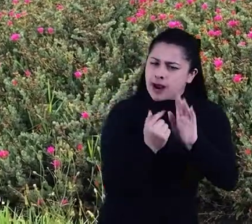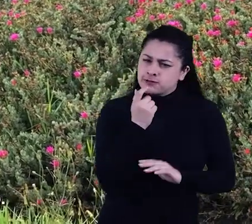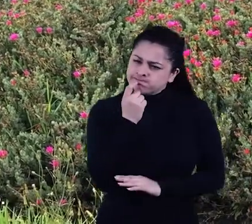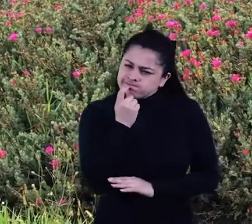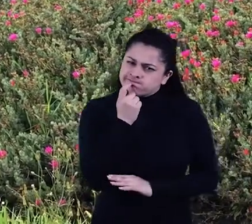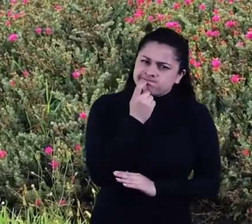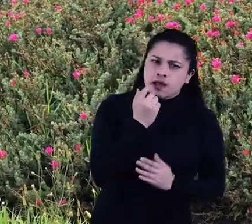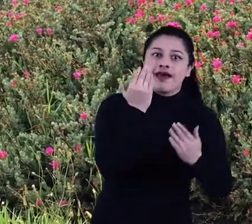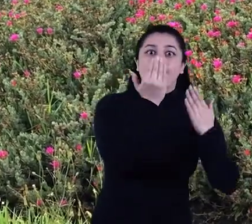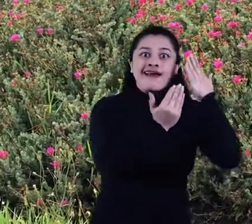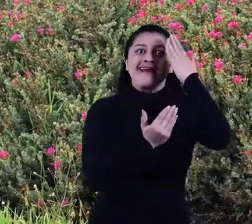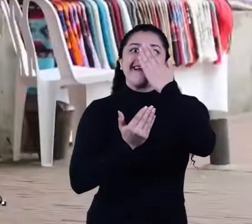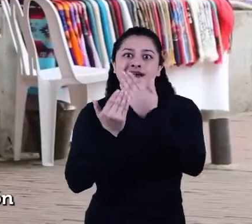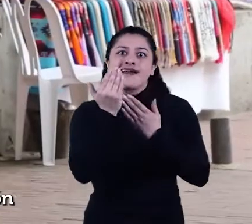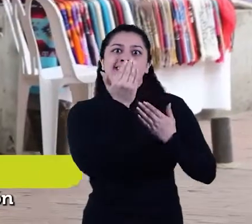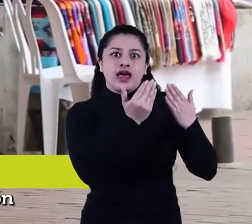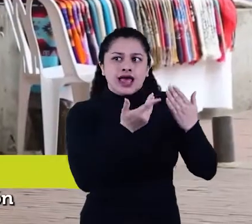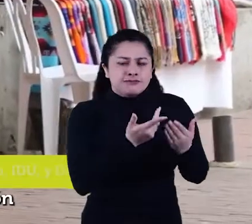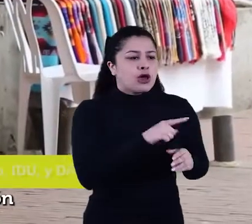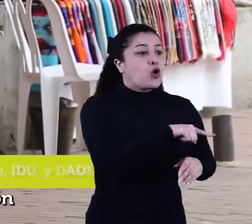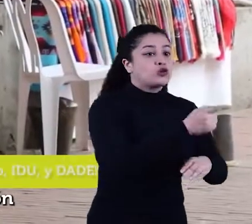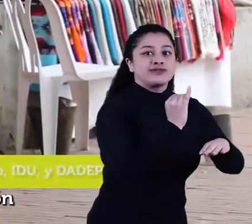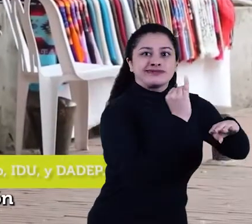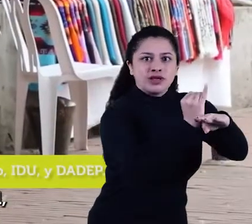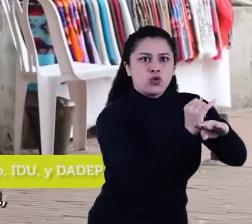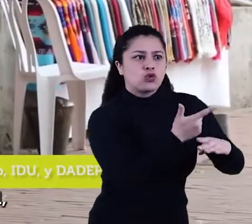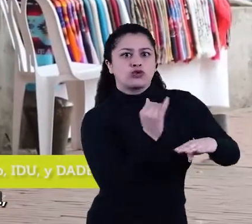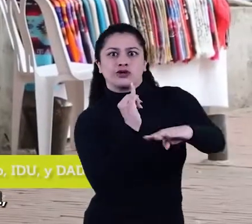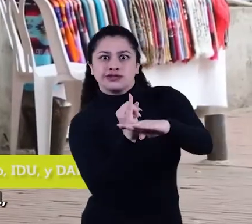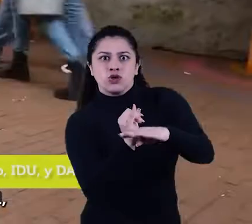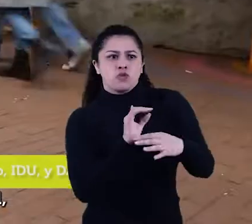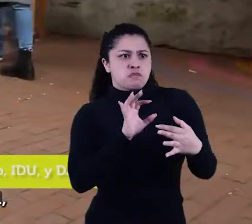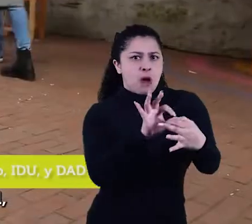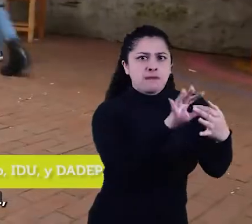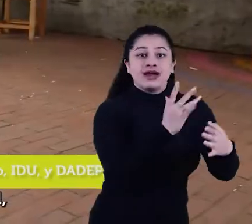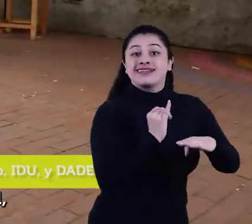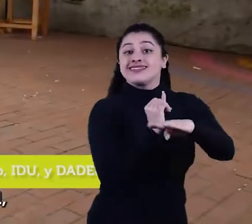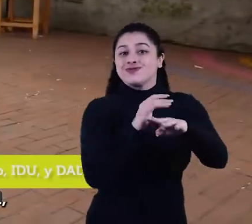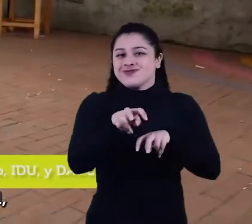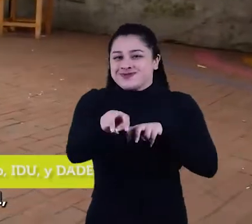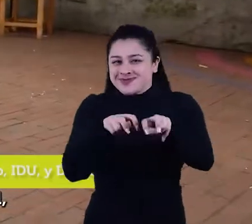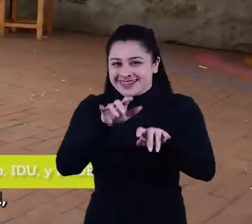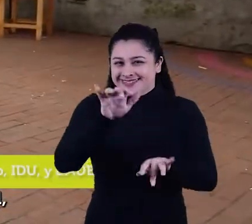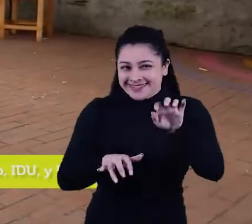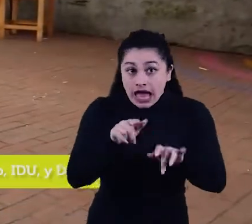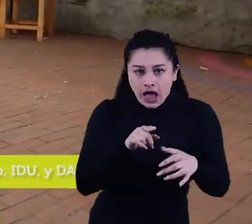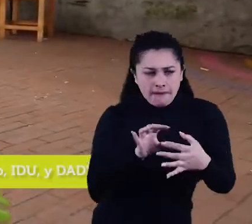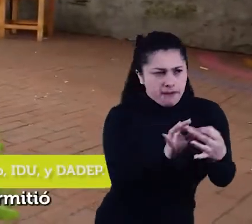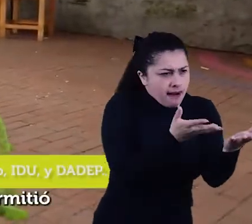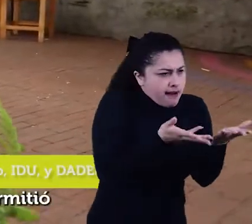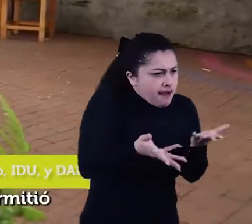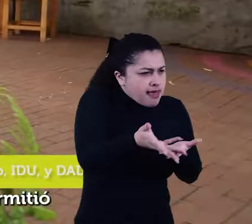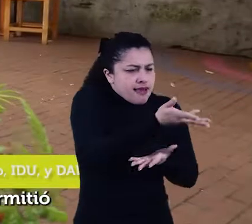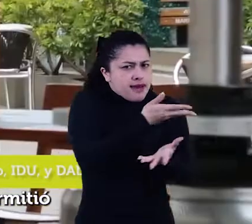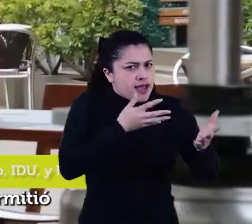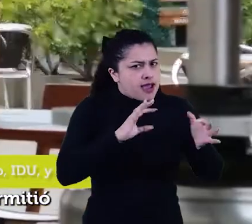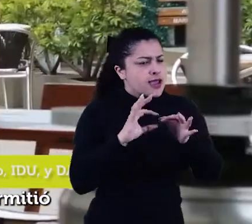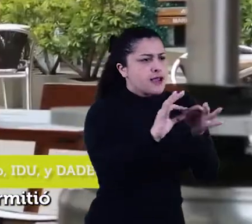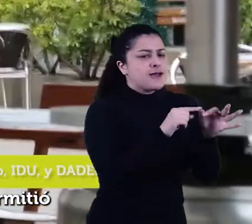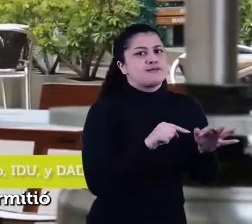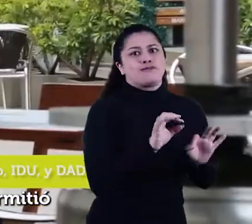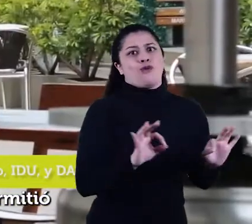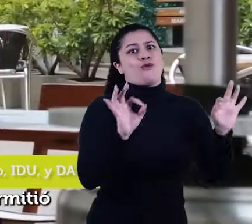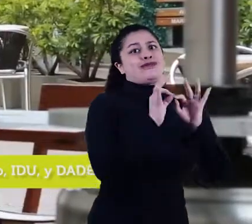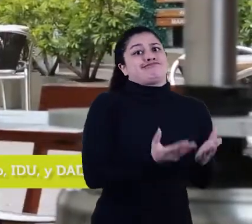podía utilizar ese espacio público. Y ahí es donde la articulación con ustedes, con Movilidad, con DADEV fue fundamental